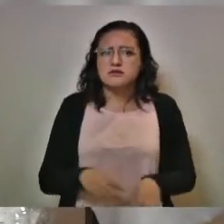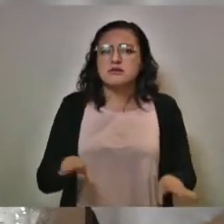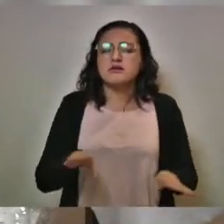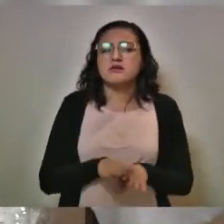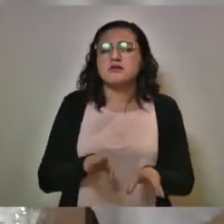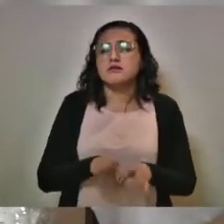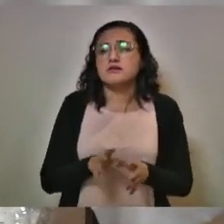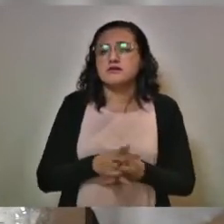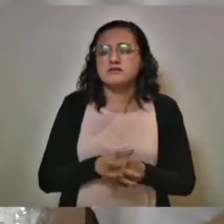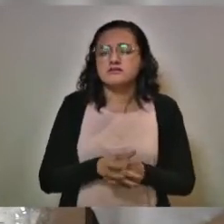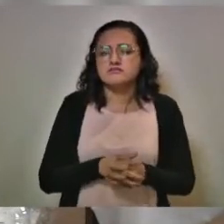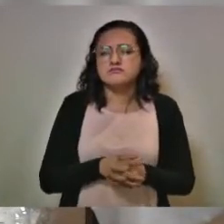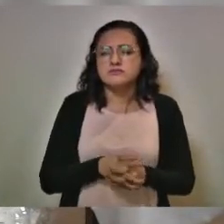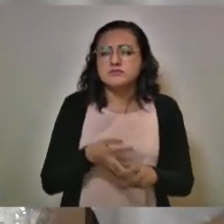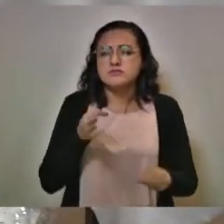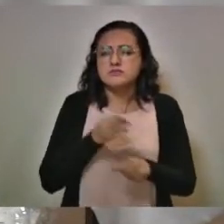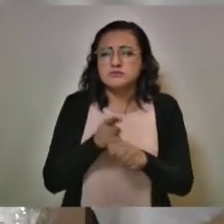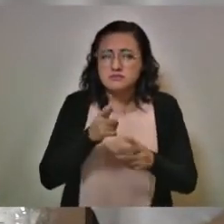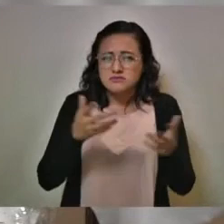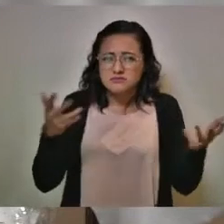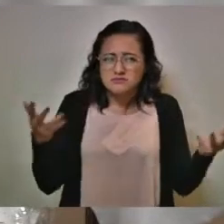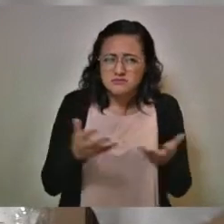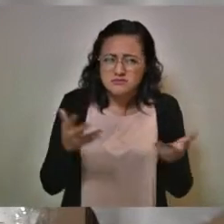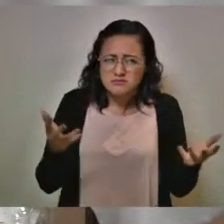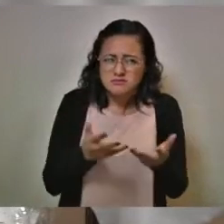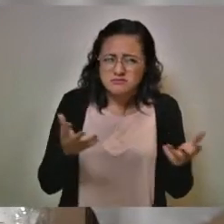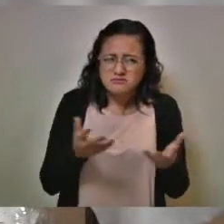a cabo ellos una jornada,